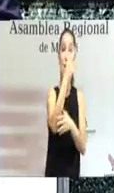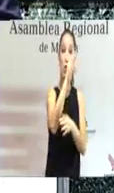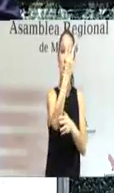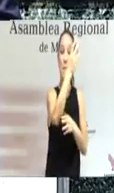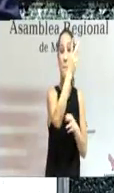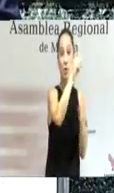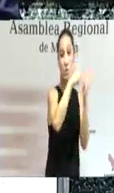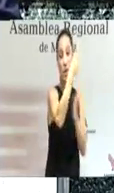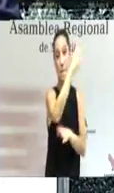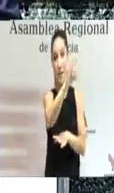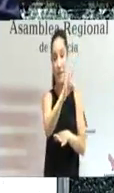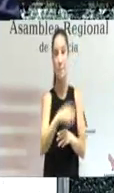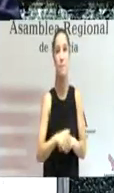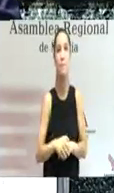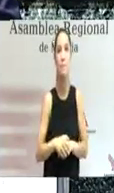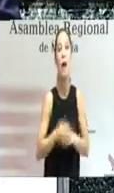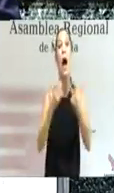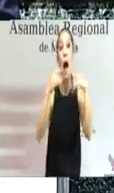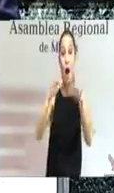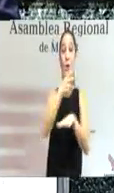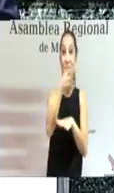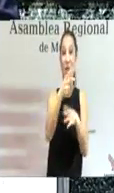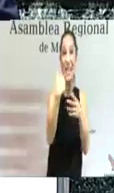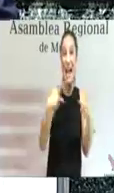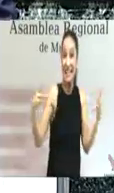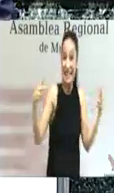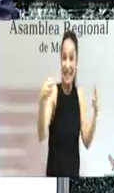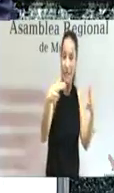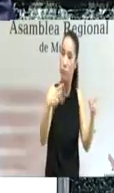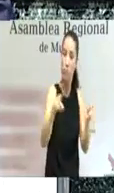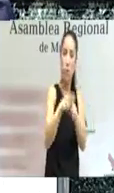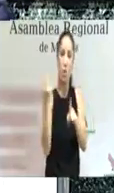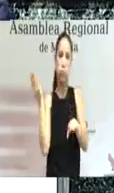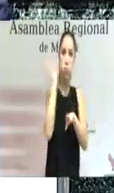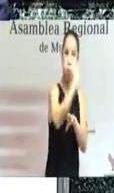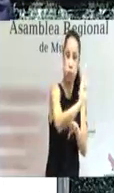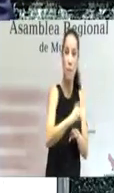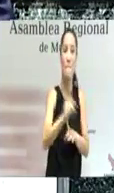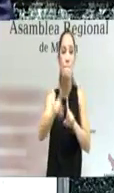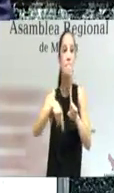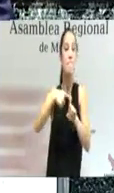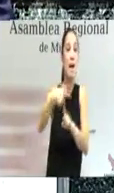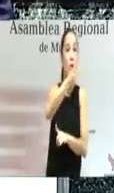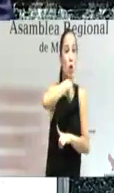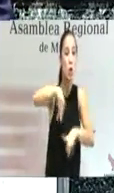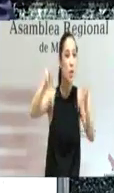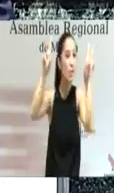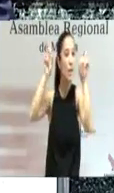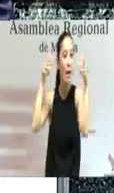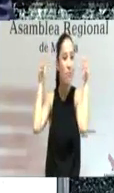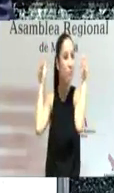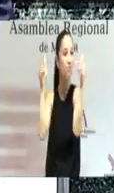reducción que estos de estos que ha sufrido España y abordaremos además